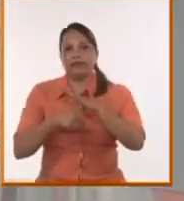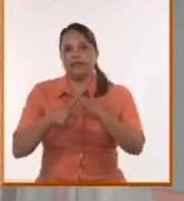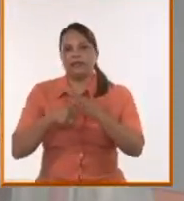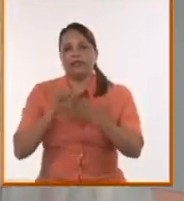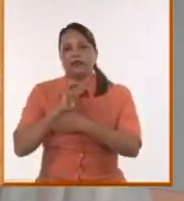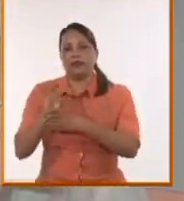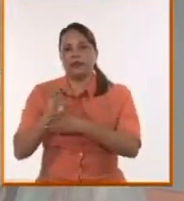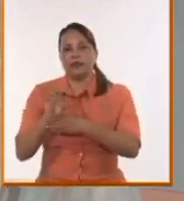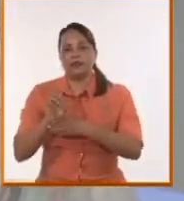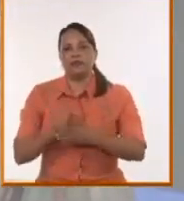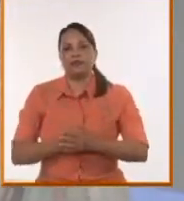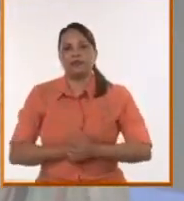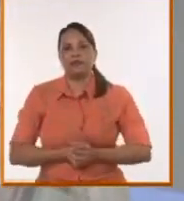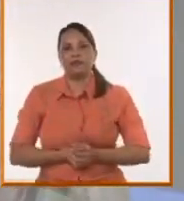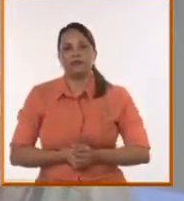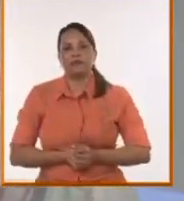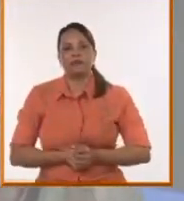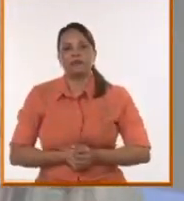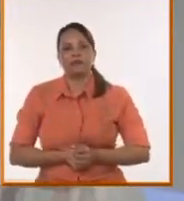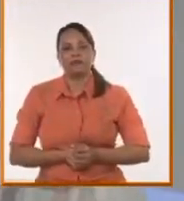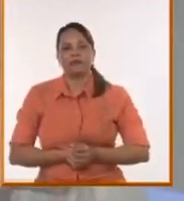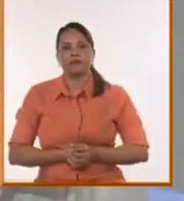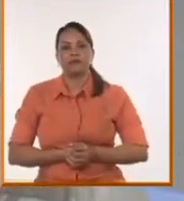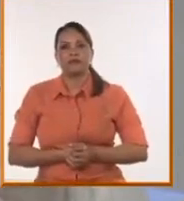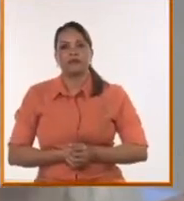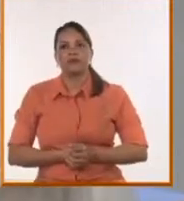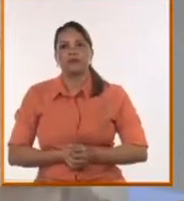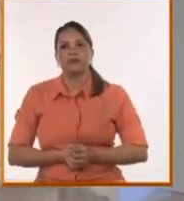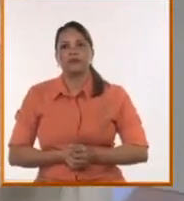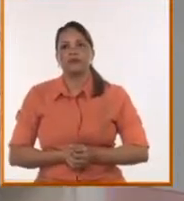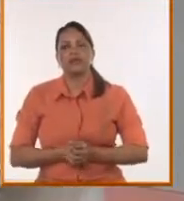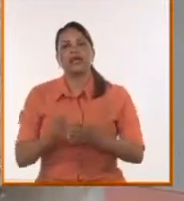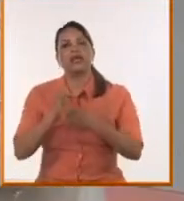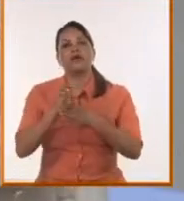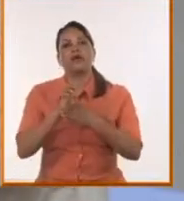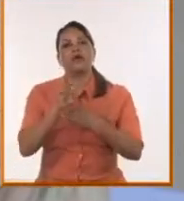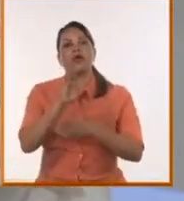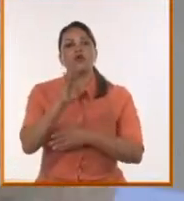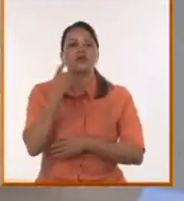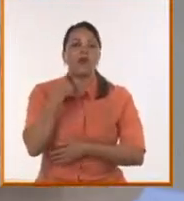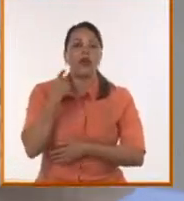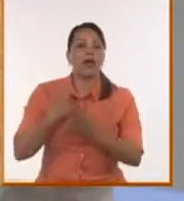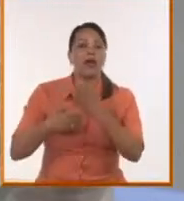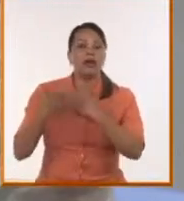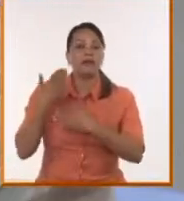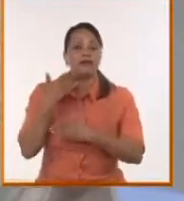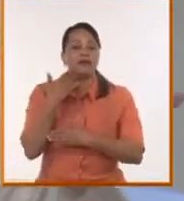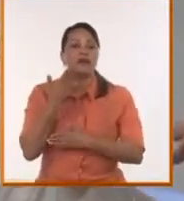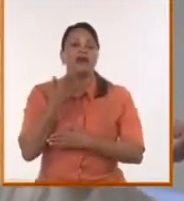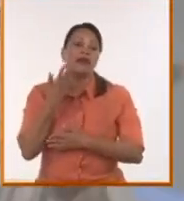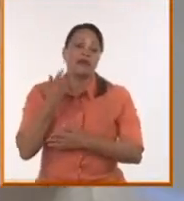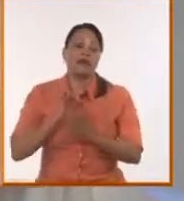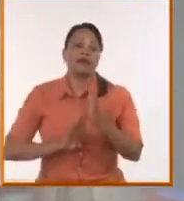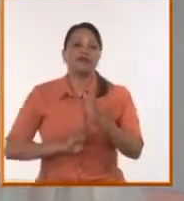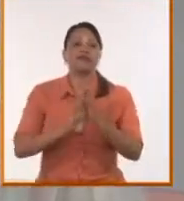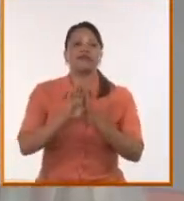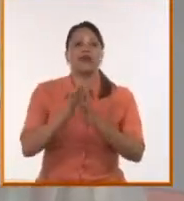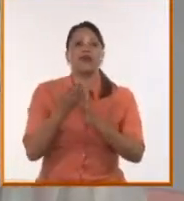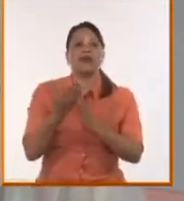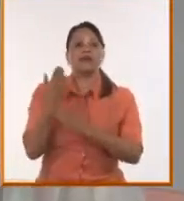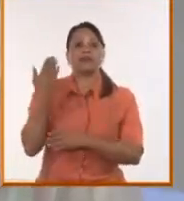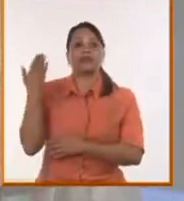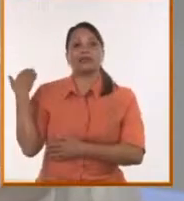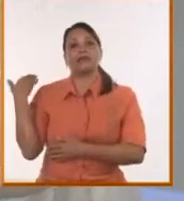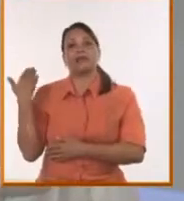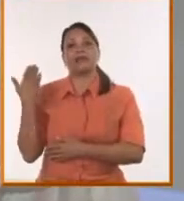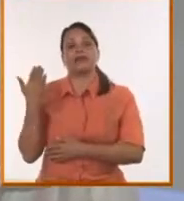en el Ecuador. Y el problema de eso es que todo se va para atrás. El Ecuador de hace ocho años, un Ecuador en progreso, hoy ha retrocedido en menos 20